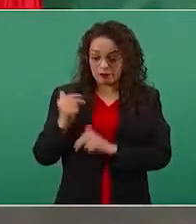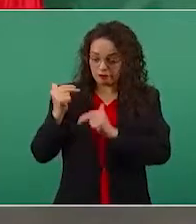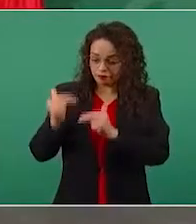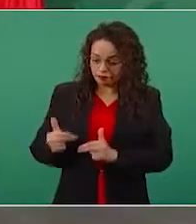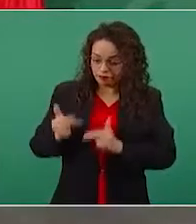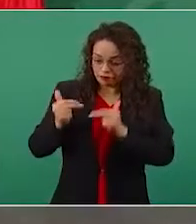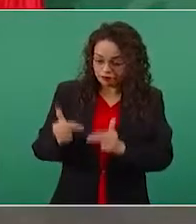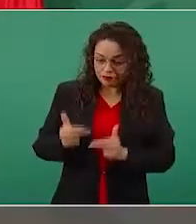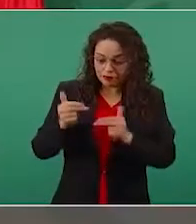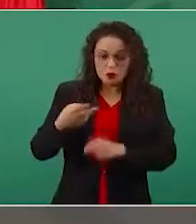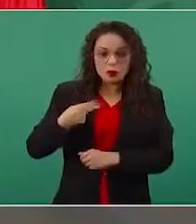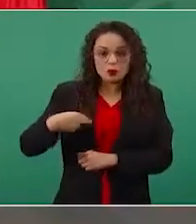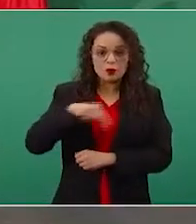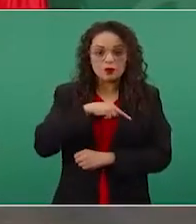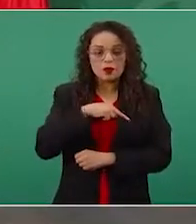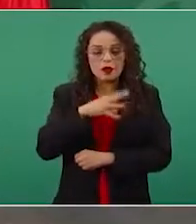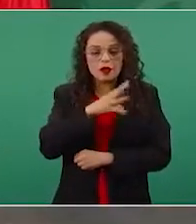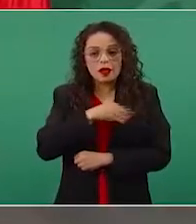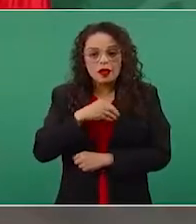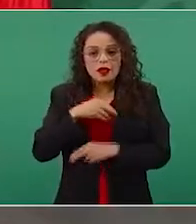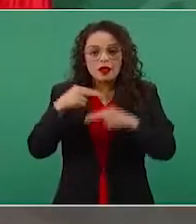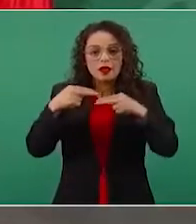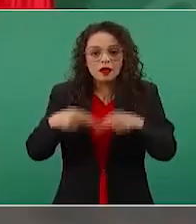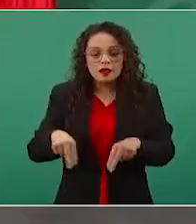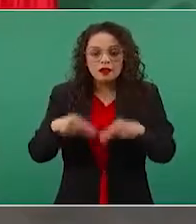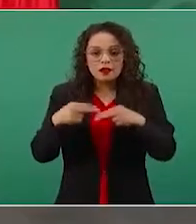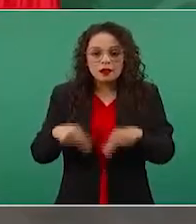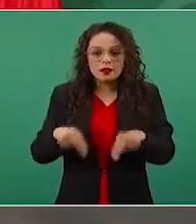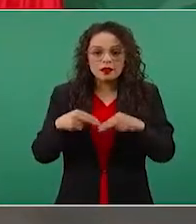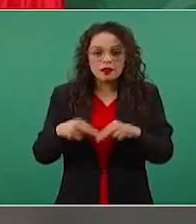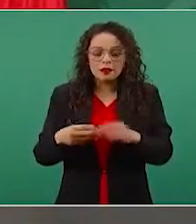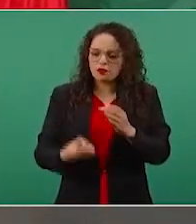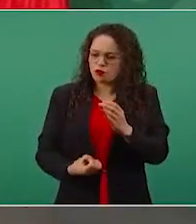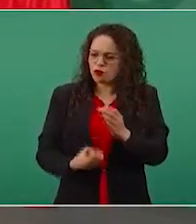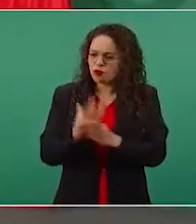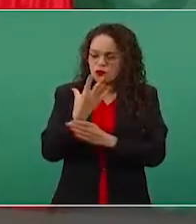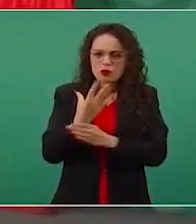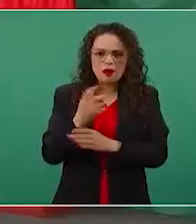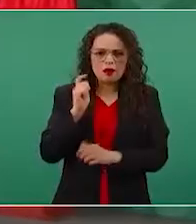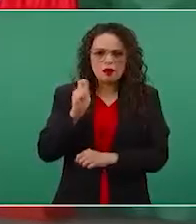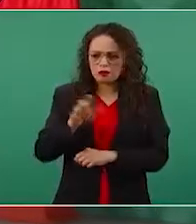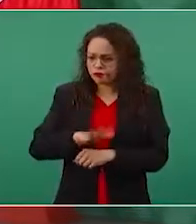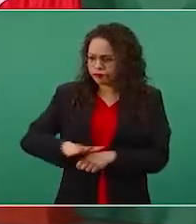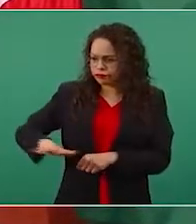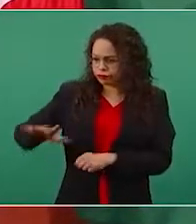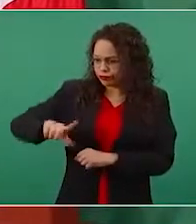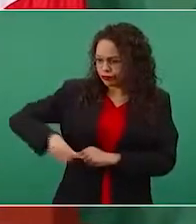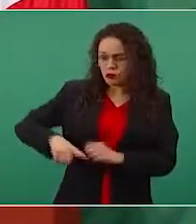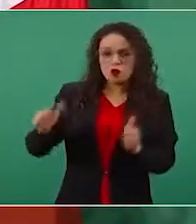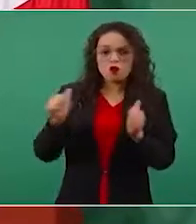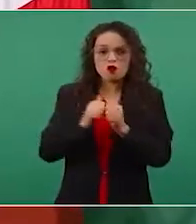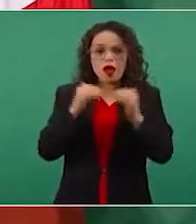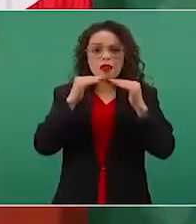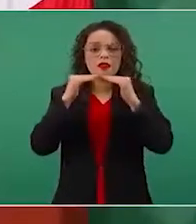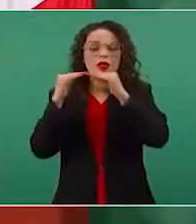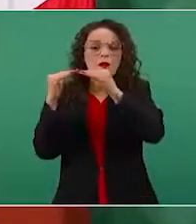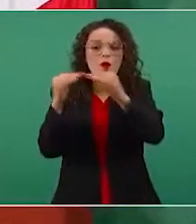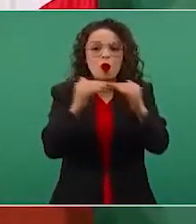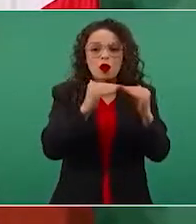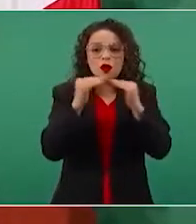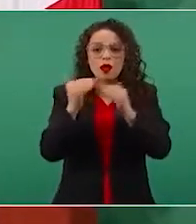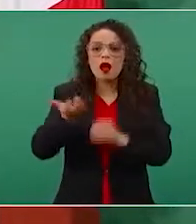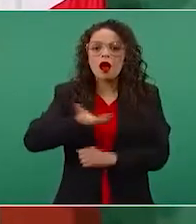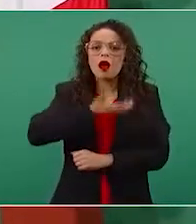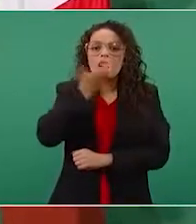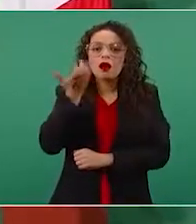un sistema auténticamente democrático, establecer el hábito de la democracia,